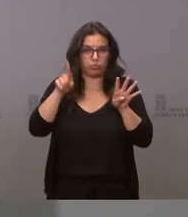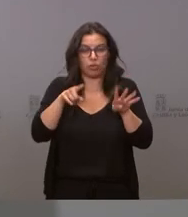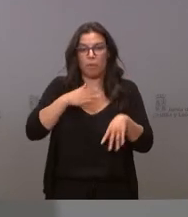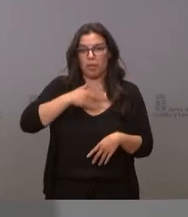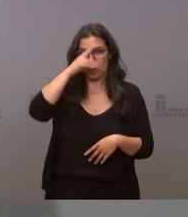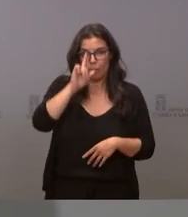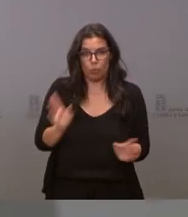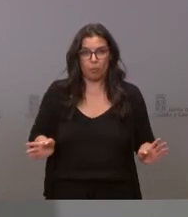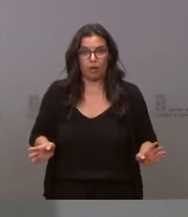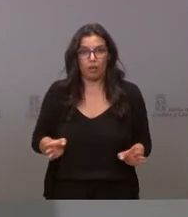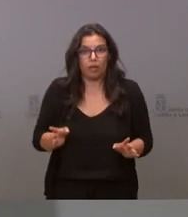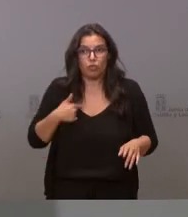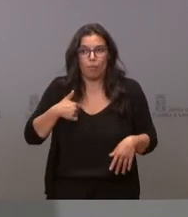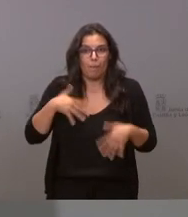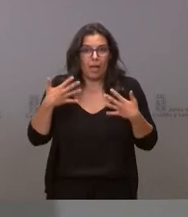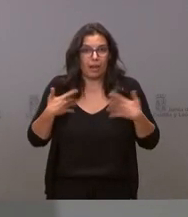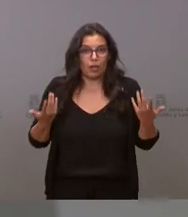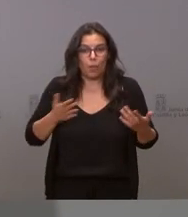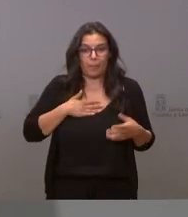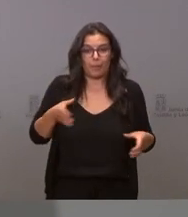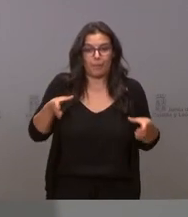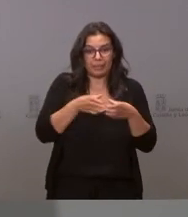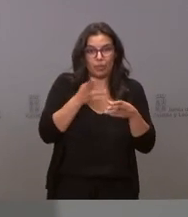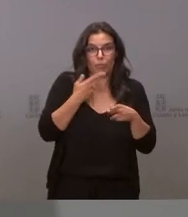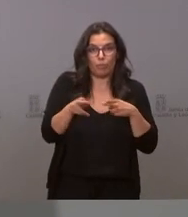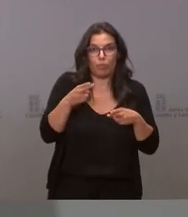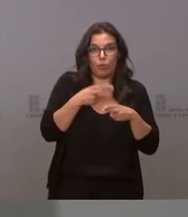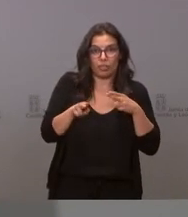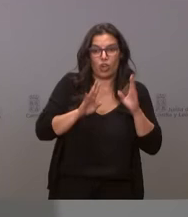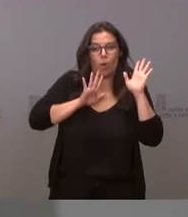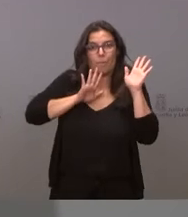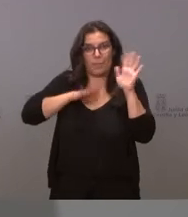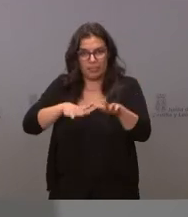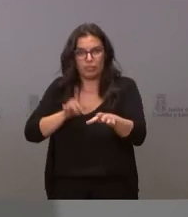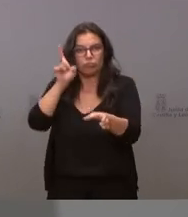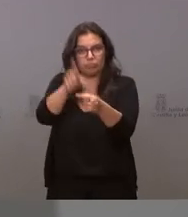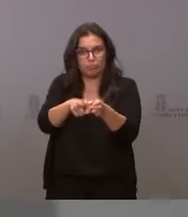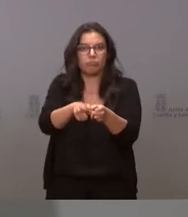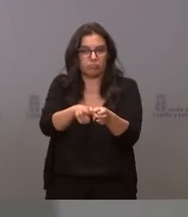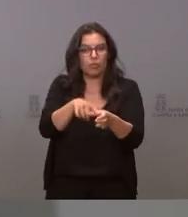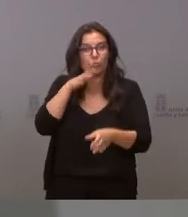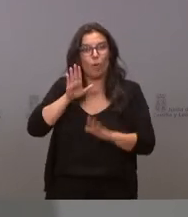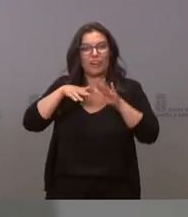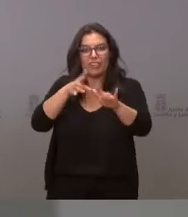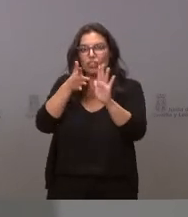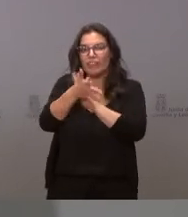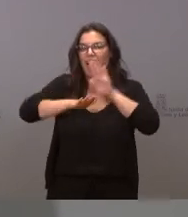es que me alegra que mi partido se manifieste a favor del Estado de Derecho